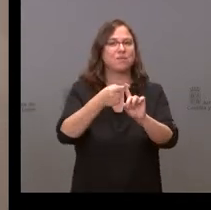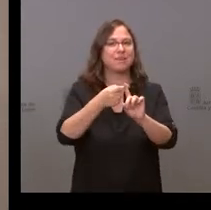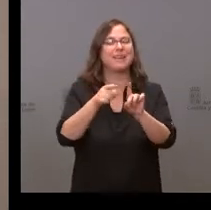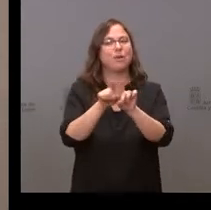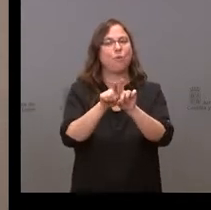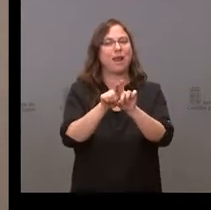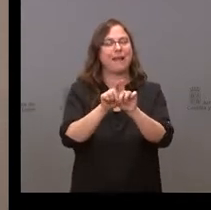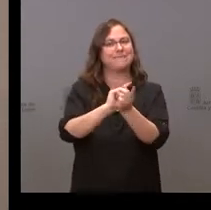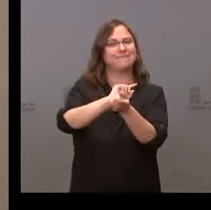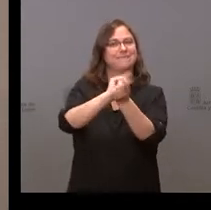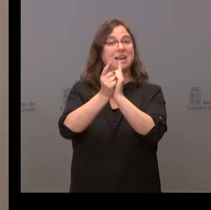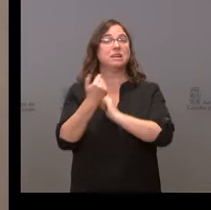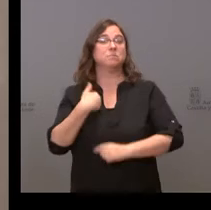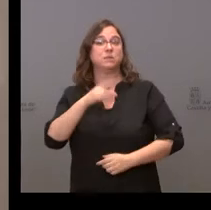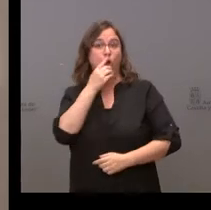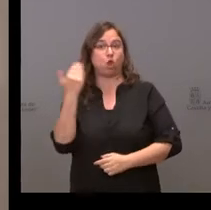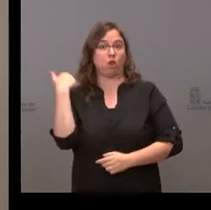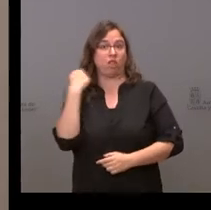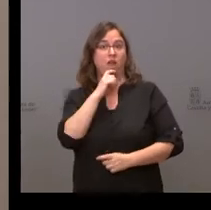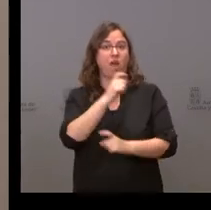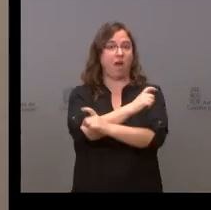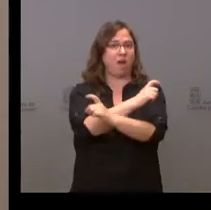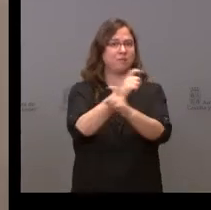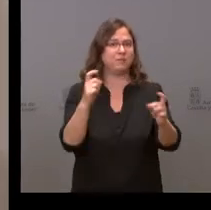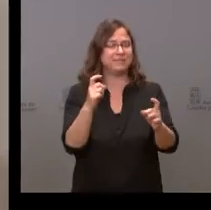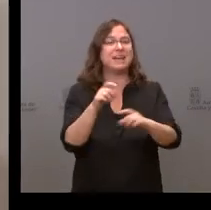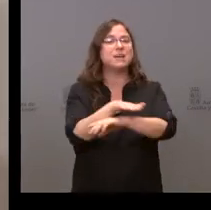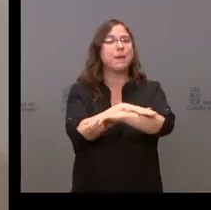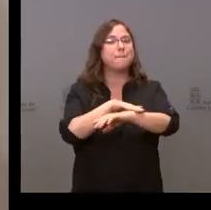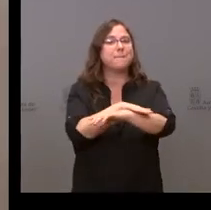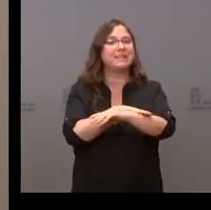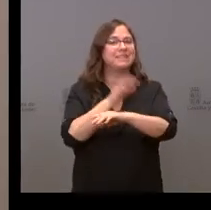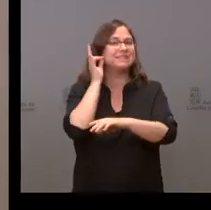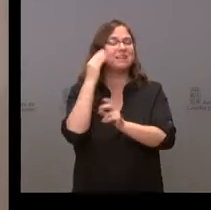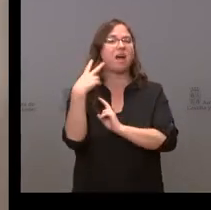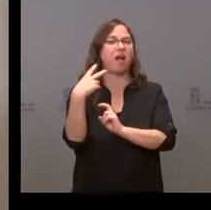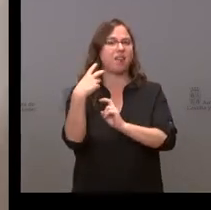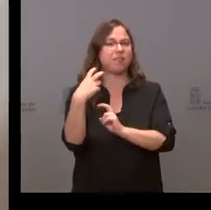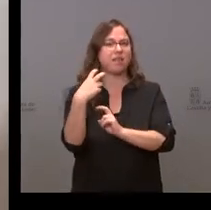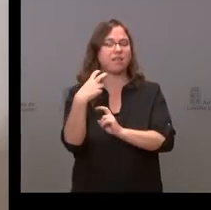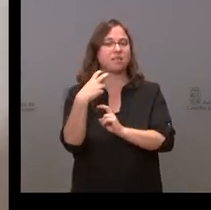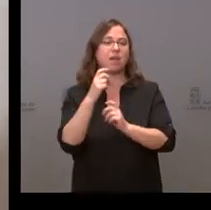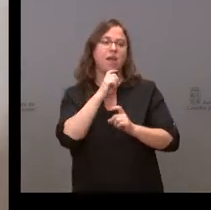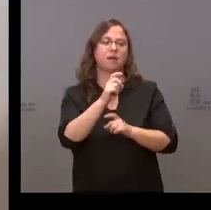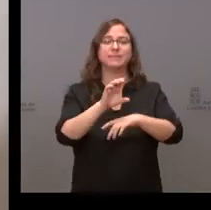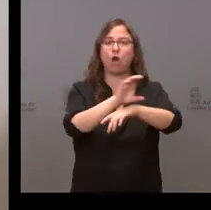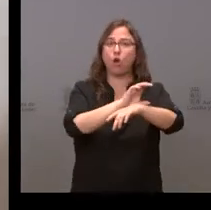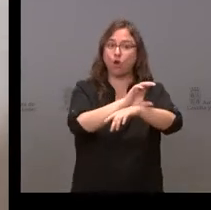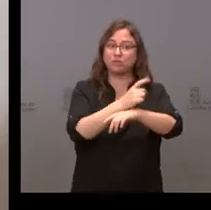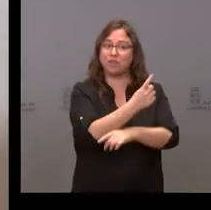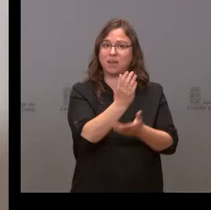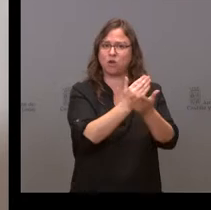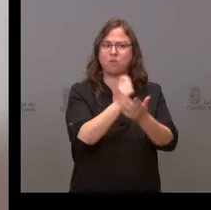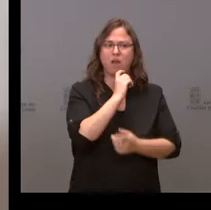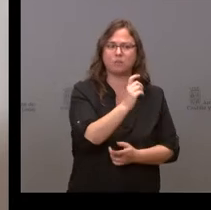rectifique el anuncio que hizo el otro día la ministra de Hacienda a los consejeros de Hacienda de las Comunidades